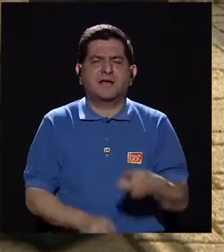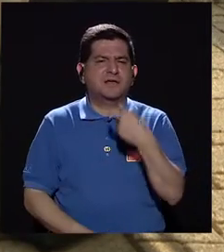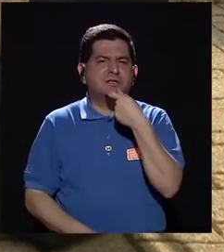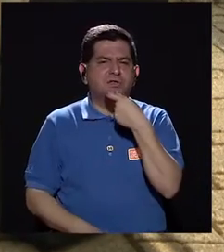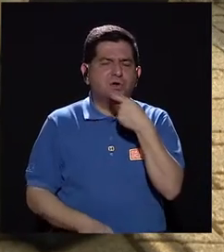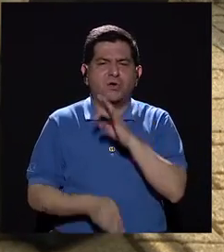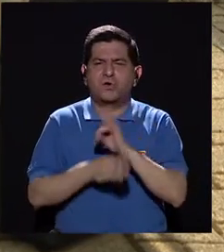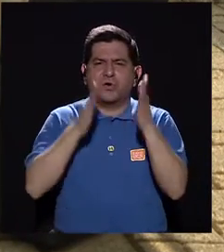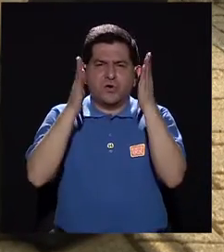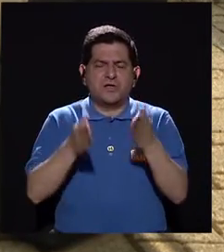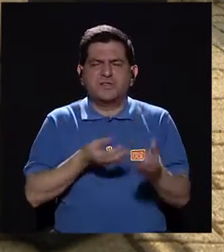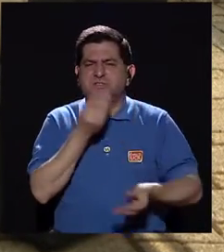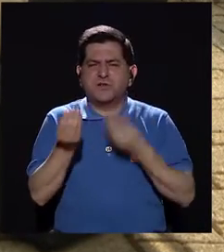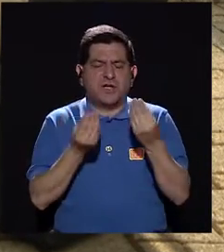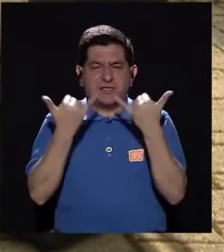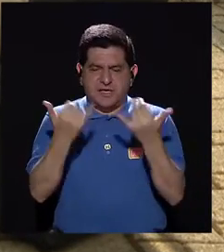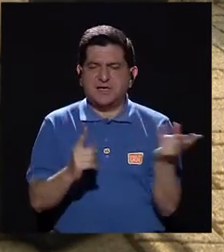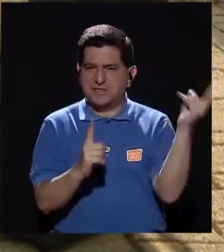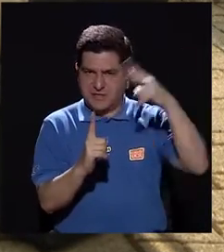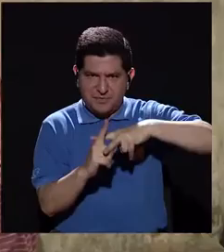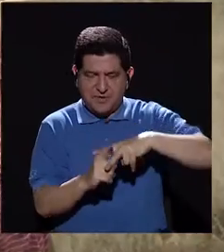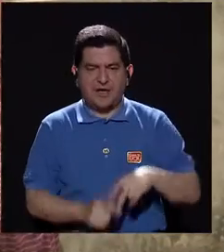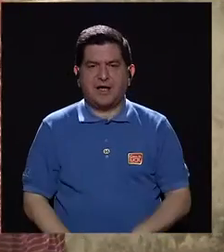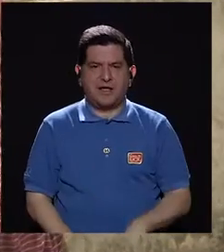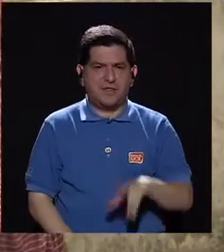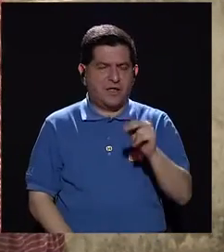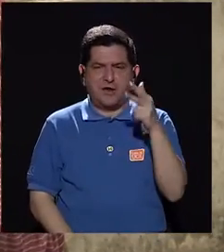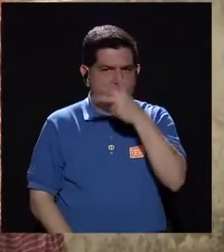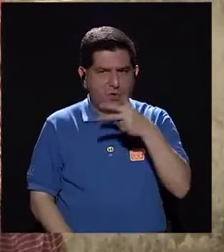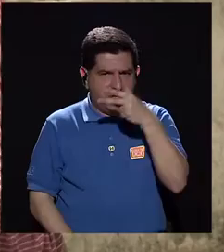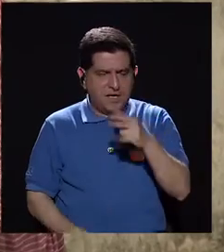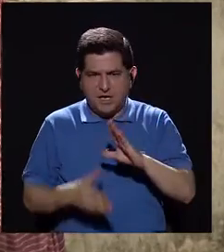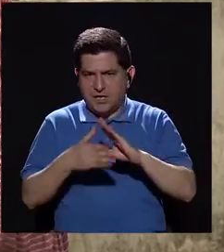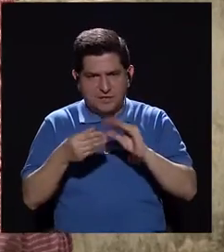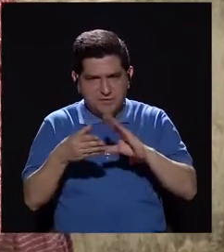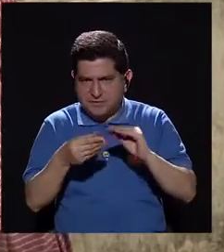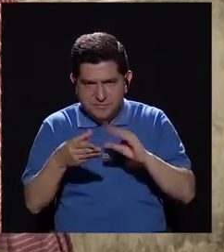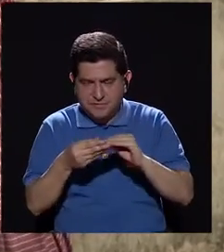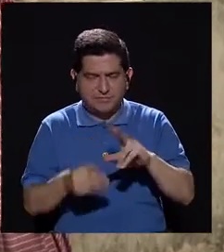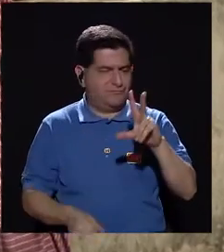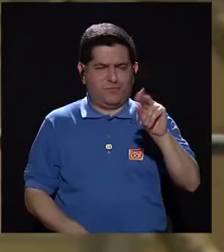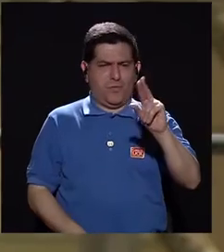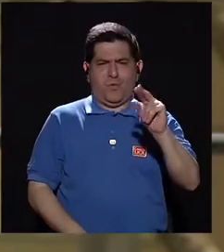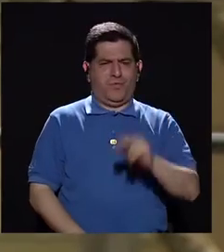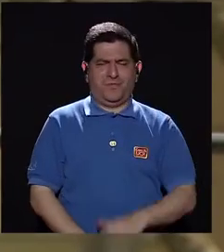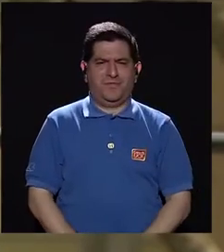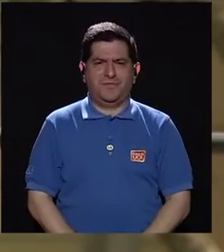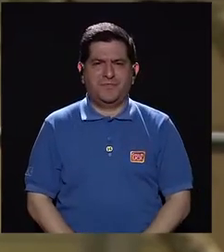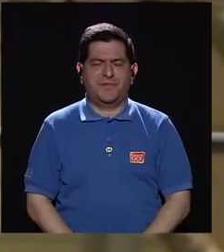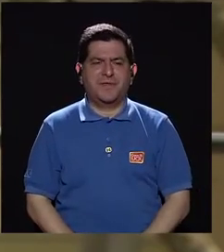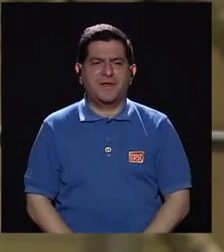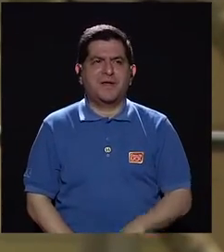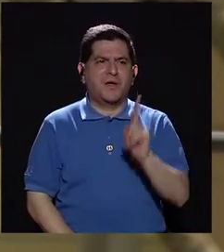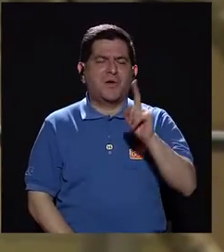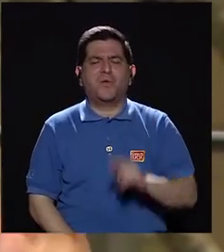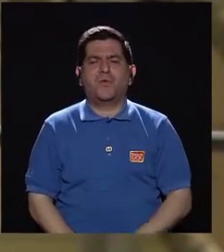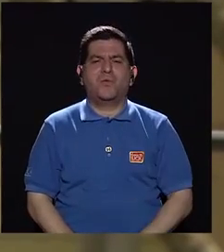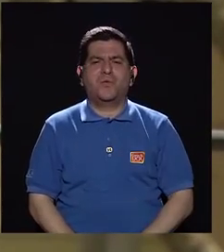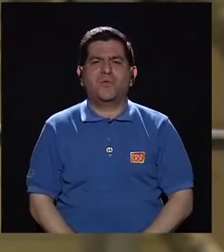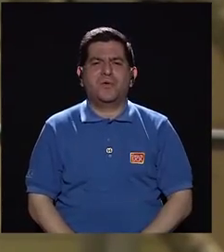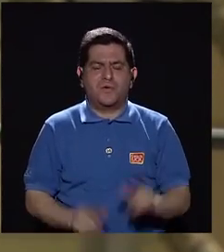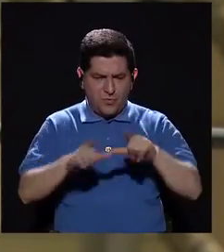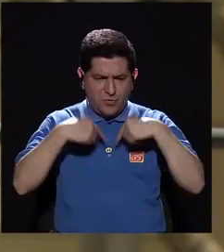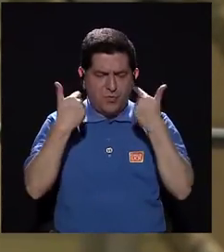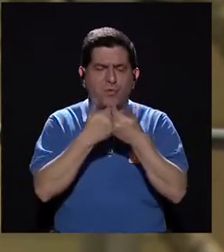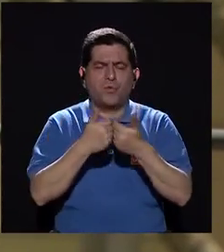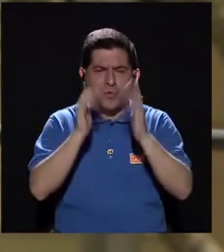un risoterapeuta? Ya en el campo de acción, porque no es contar chistes. No, no, no contamos chistes. Les voy a explicar cómo es una sesión de risoterapia